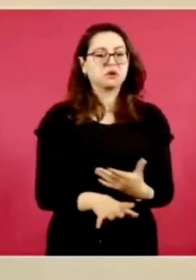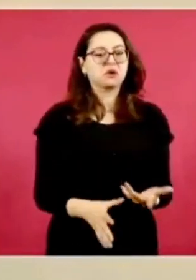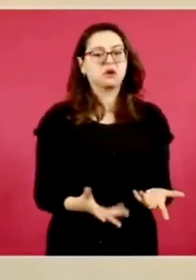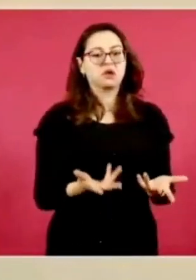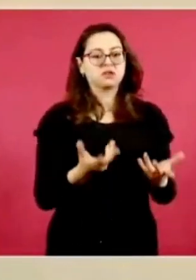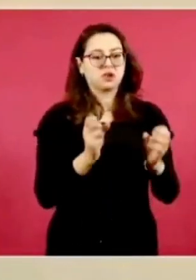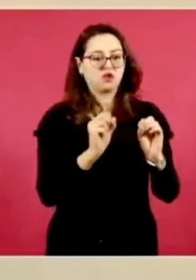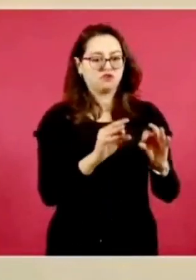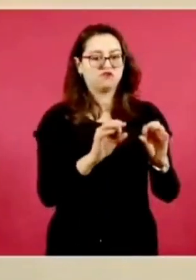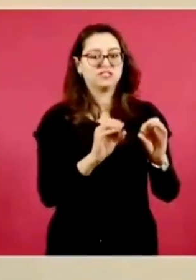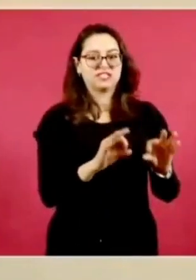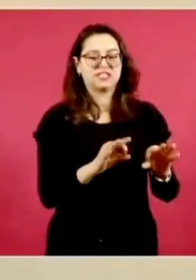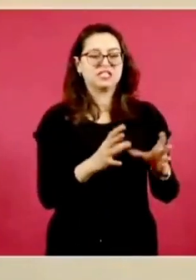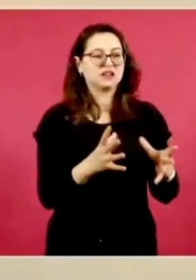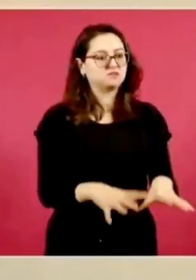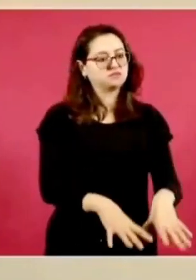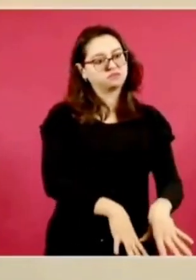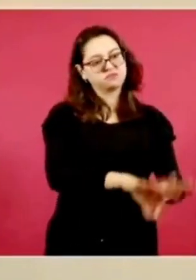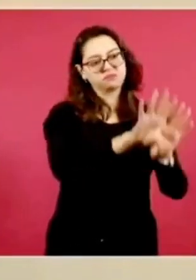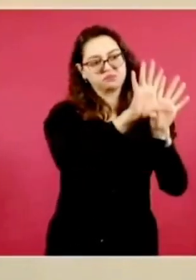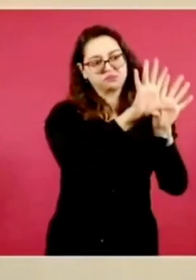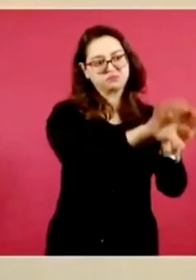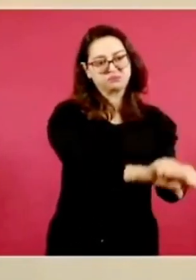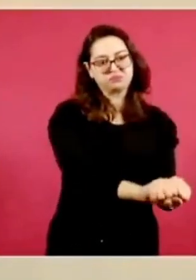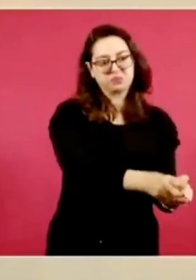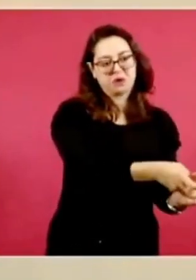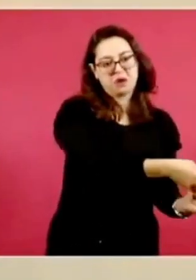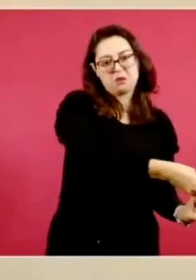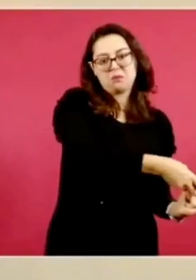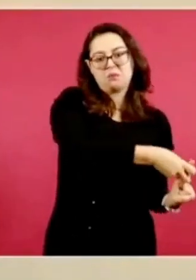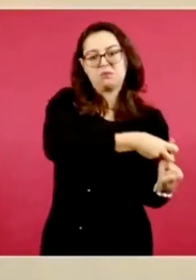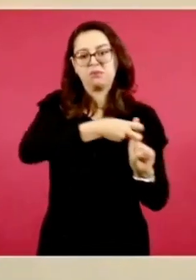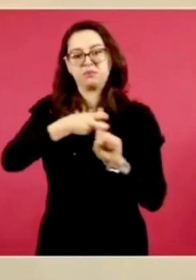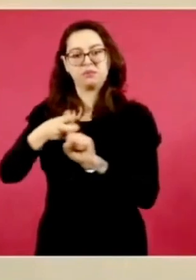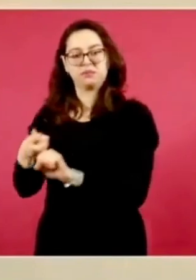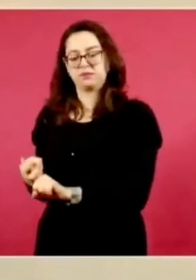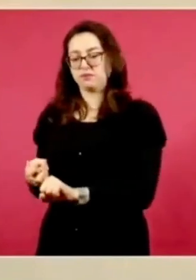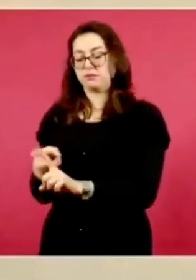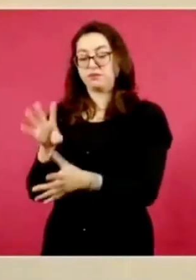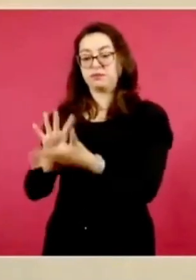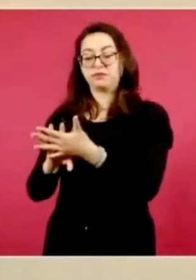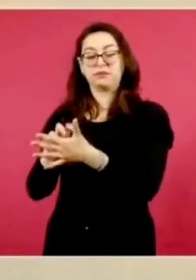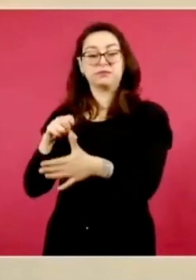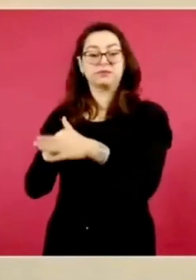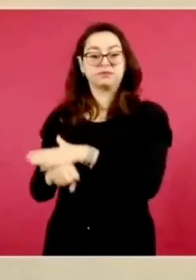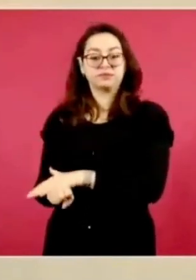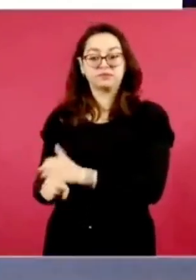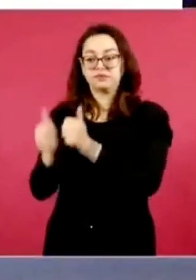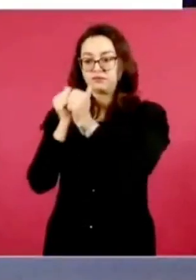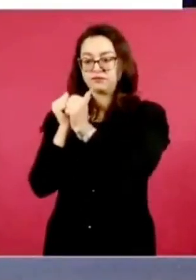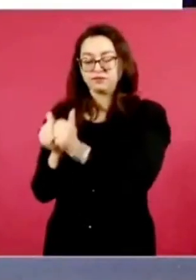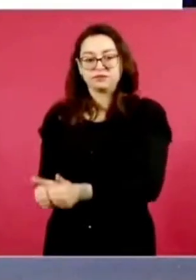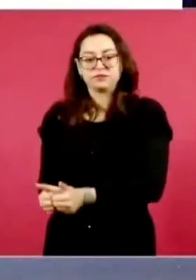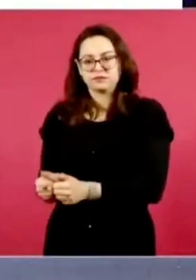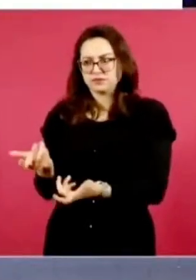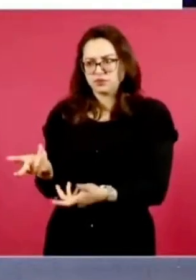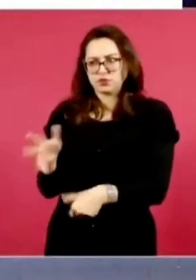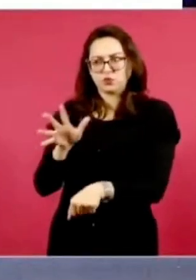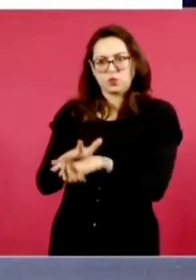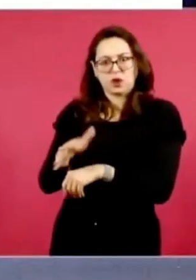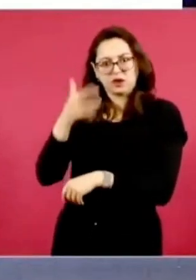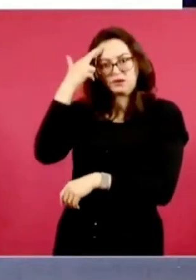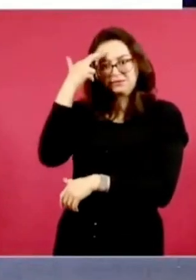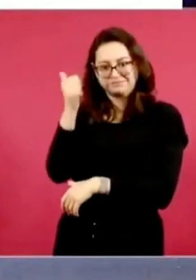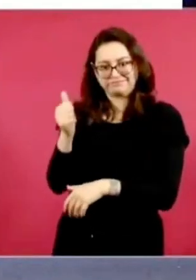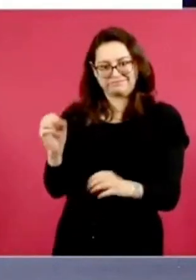oficinas de la víctima y trasladarlo a la Oficialía Calificadora Municipal, donde se le mantuvo retenido ilegalmente.